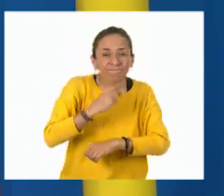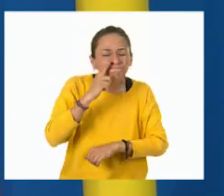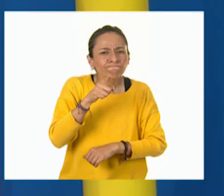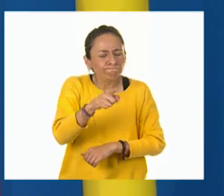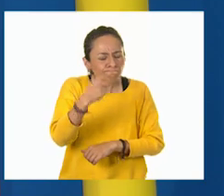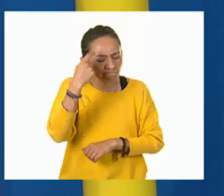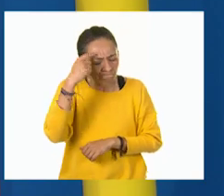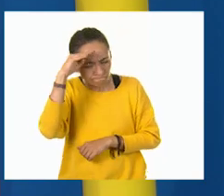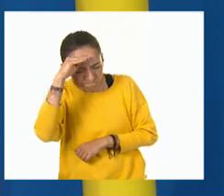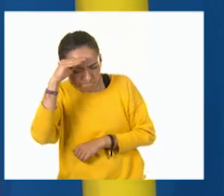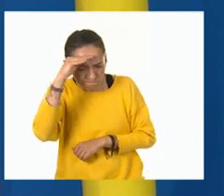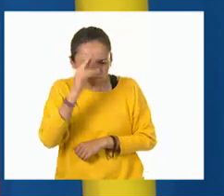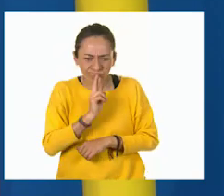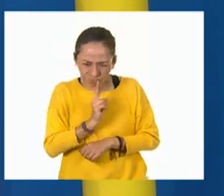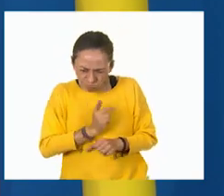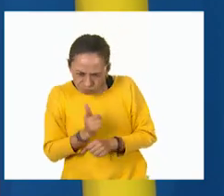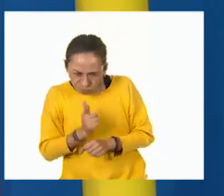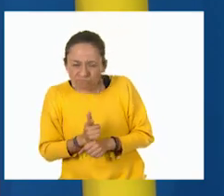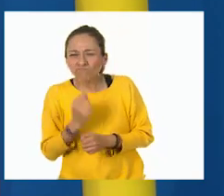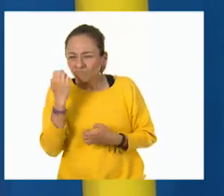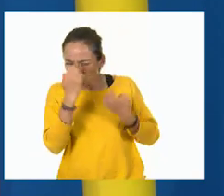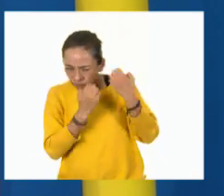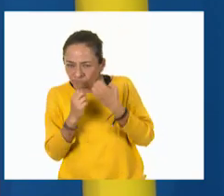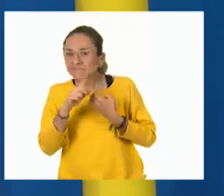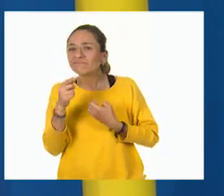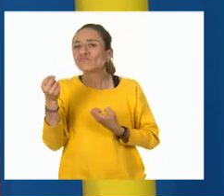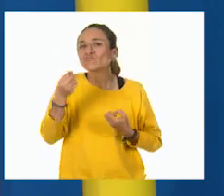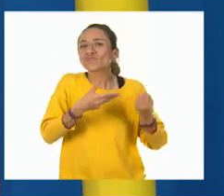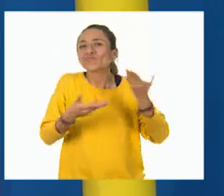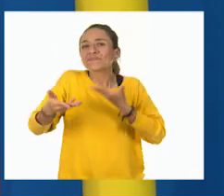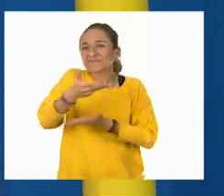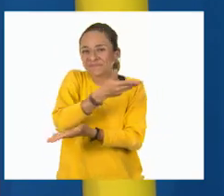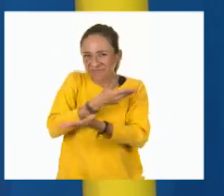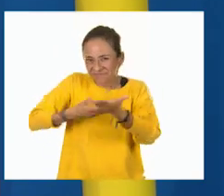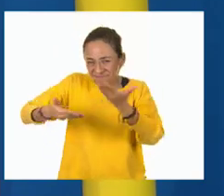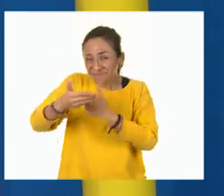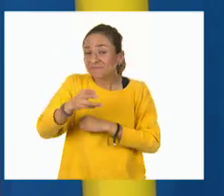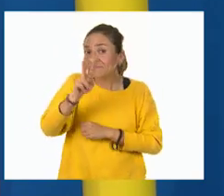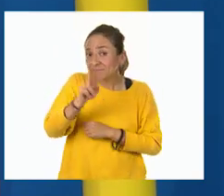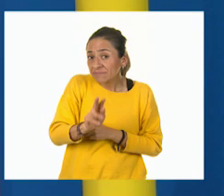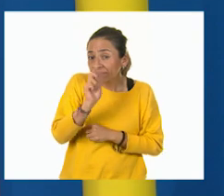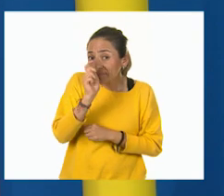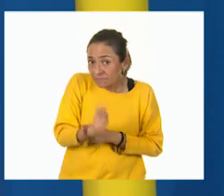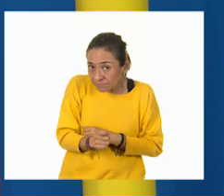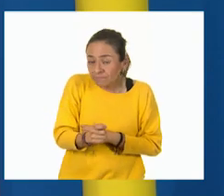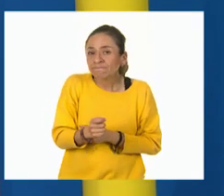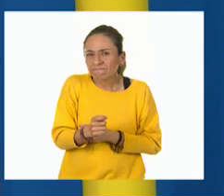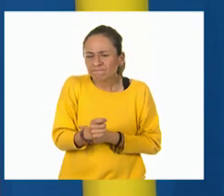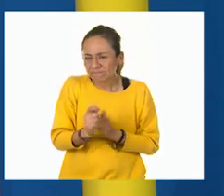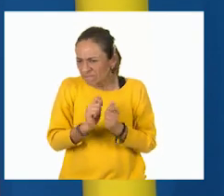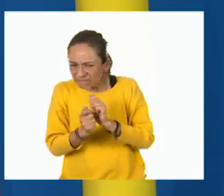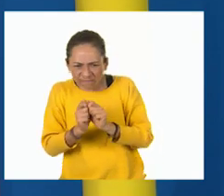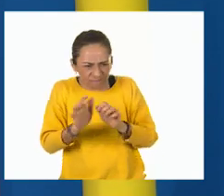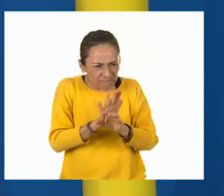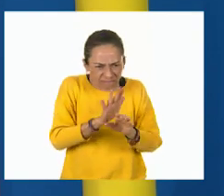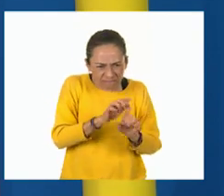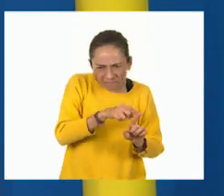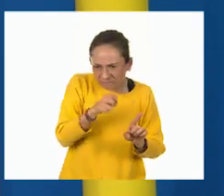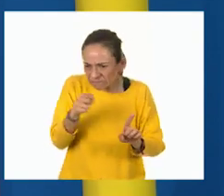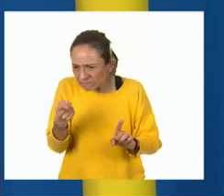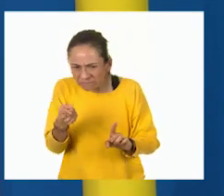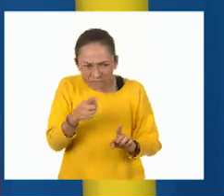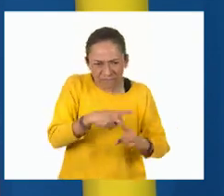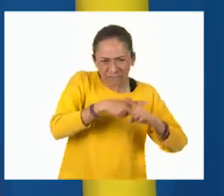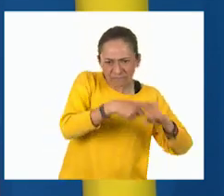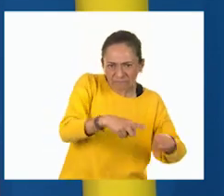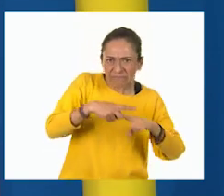resultados con los que obtuvimos en la clase. Y es muy importante que sigan practicando las conversiones entre unidades diferentes